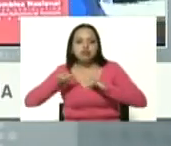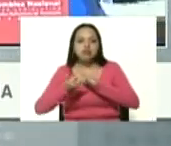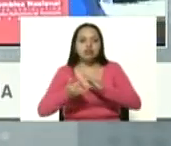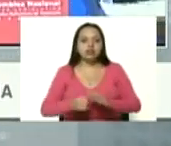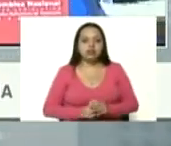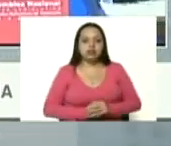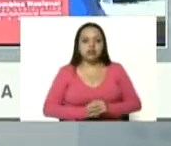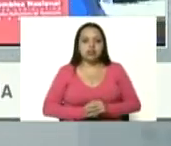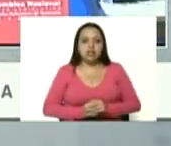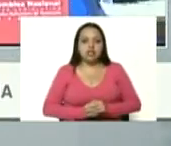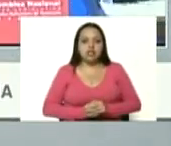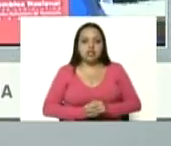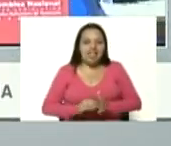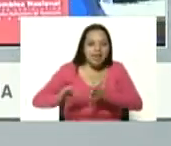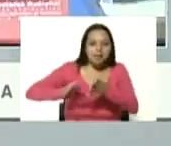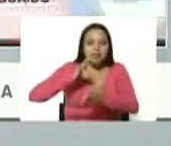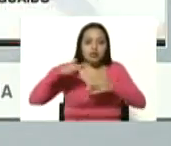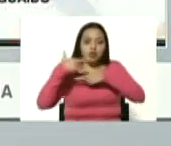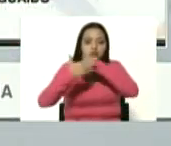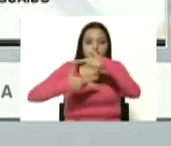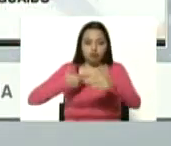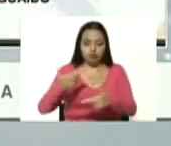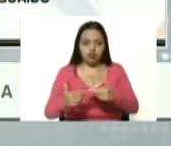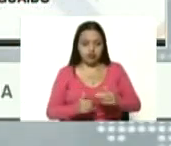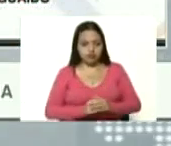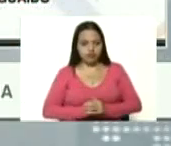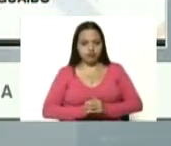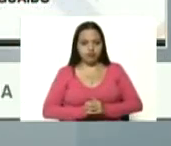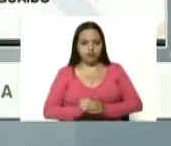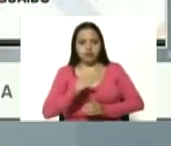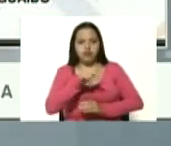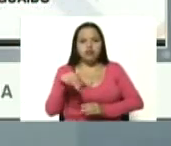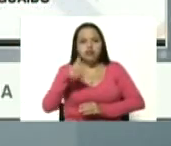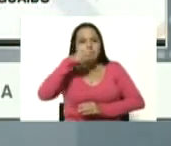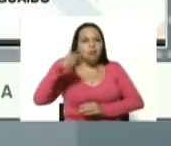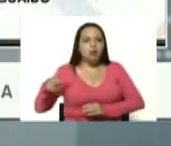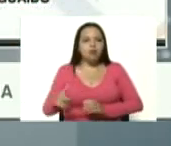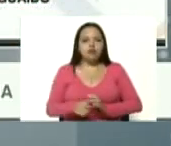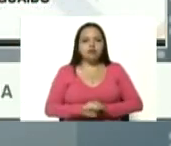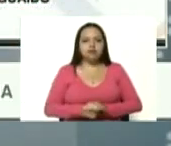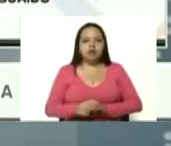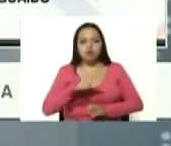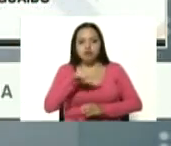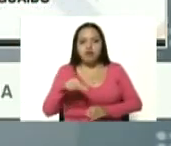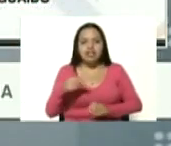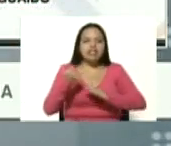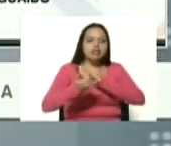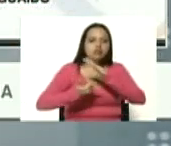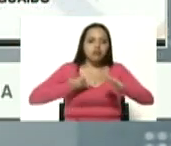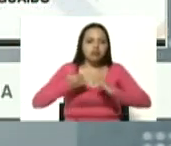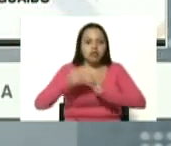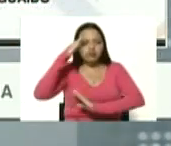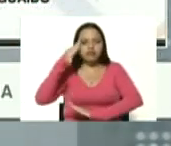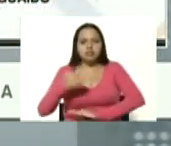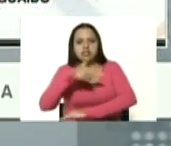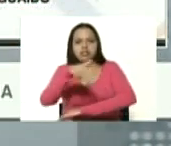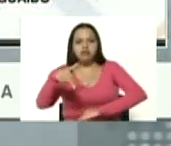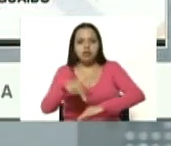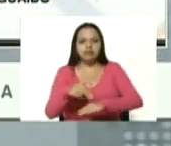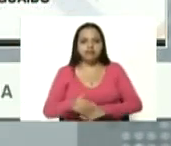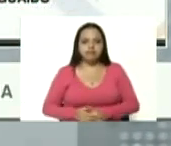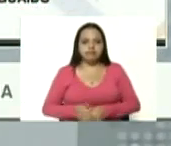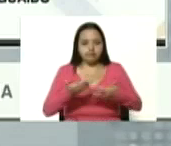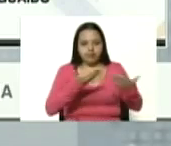el espíritu revolucionario de nuestro pueblo de nuestras instituciones de nuestra fuerza armada bueno